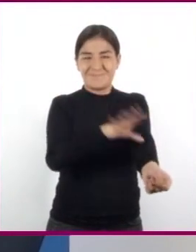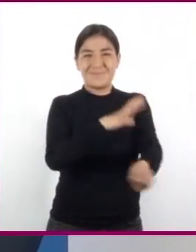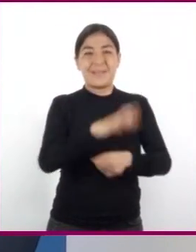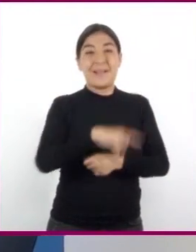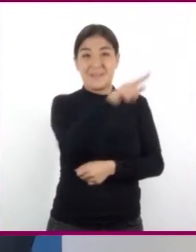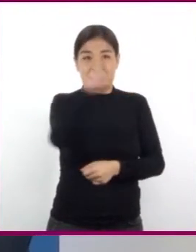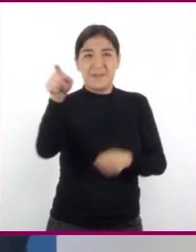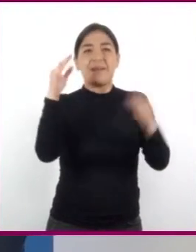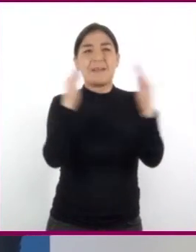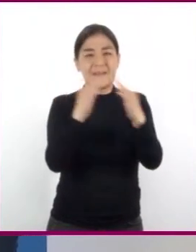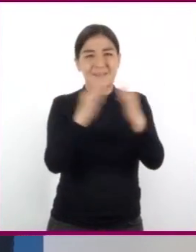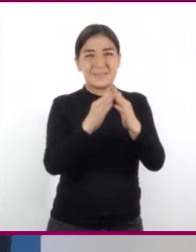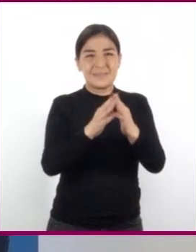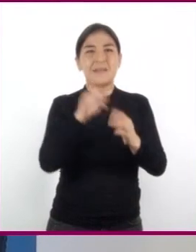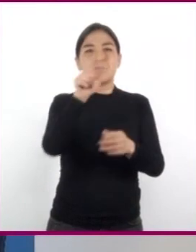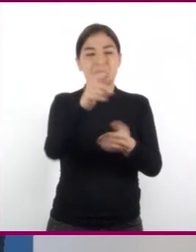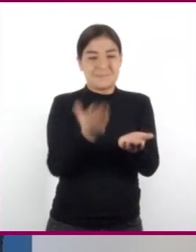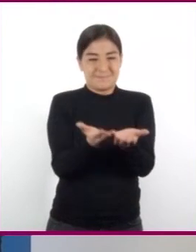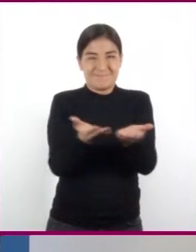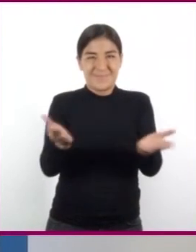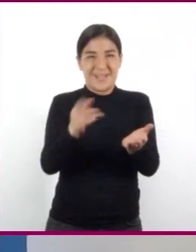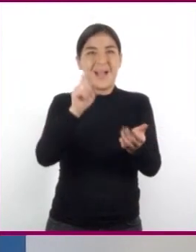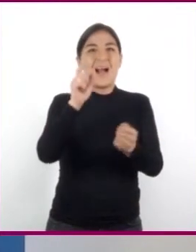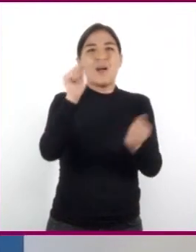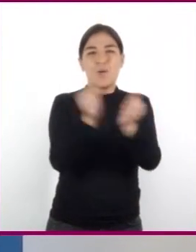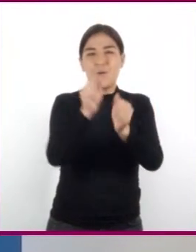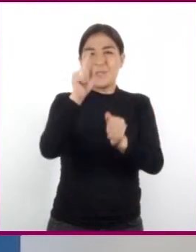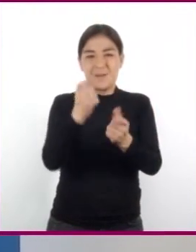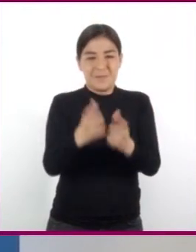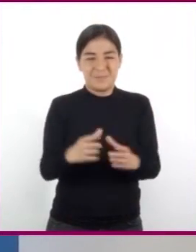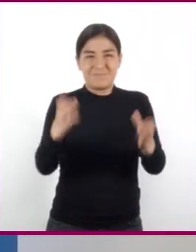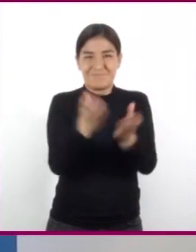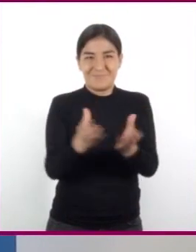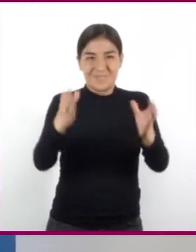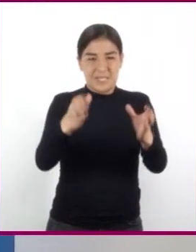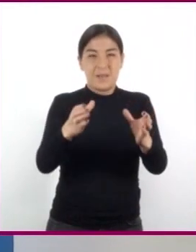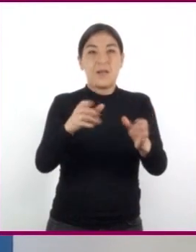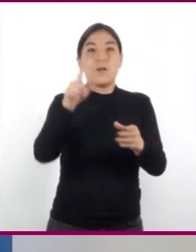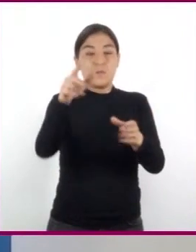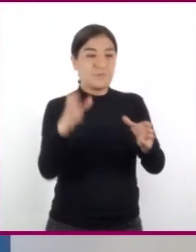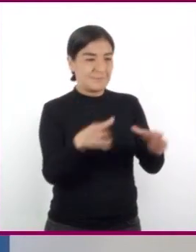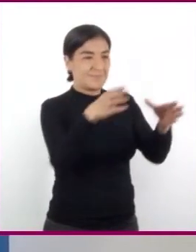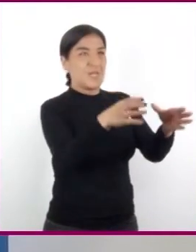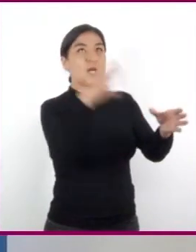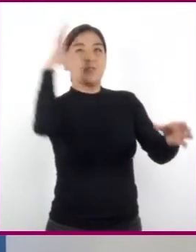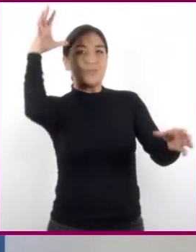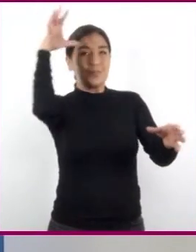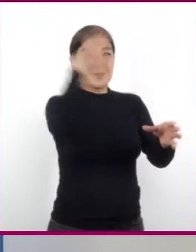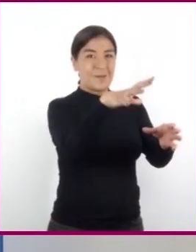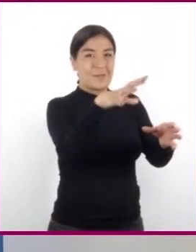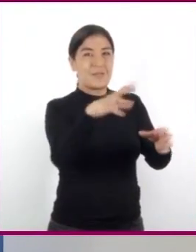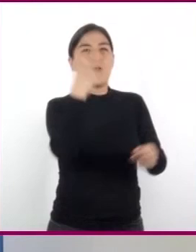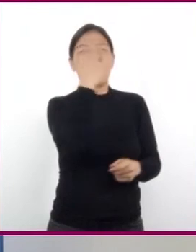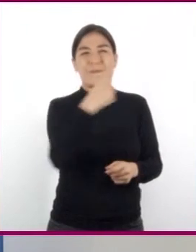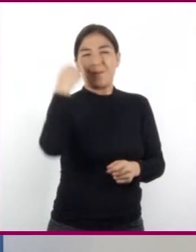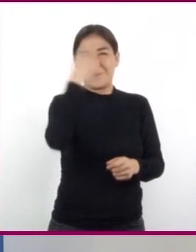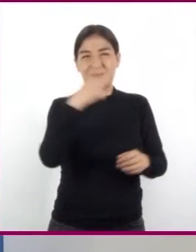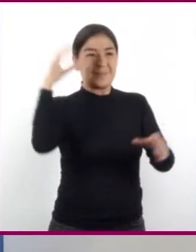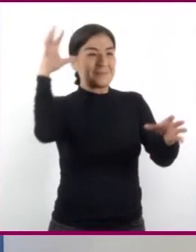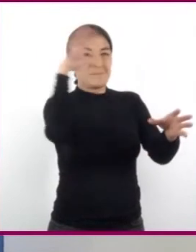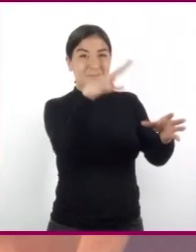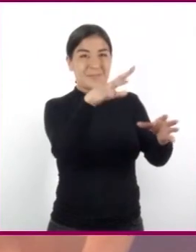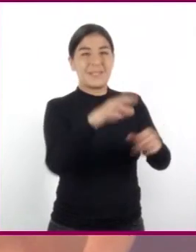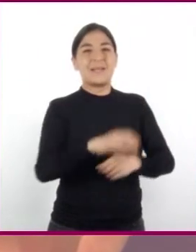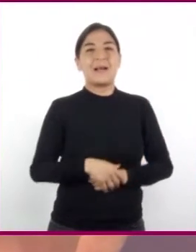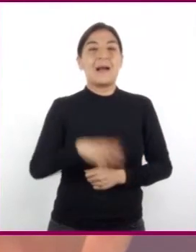casa, pongan un recipiente con agua en un lugar donde le dé directamente el sol. Por dos horas. Si es